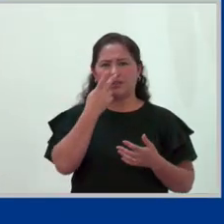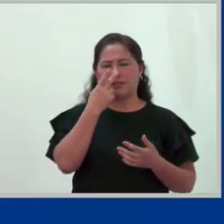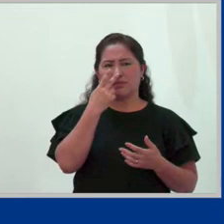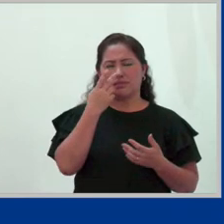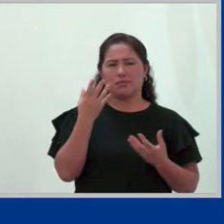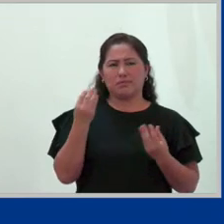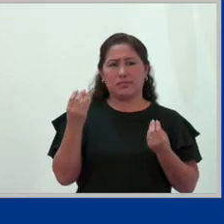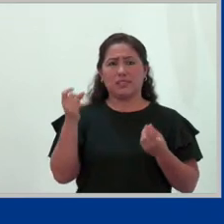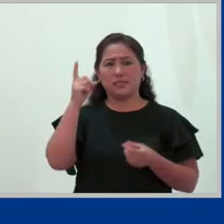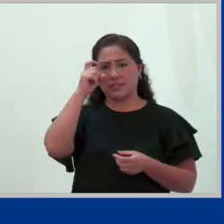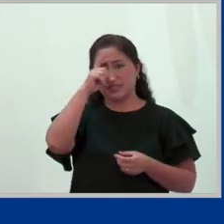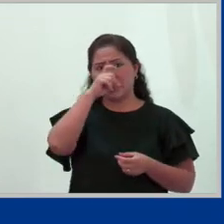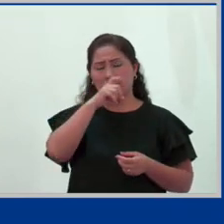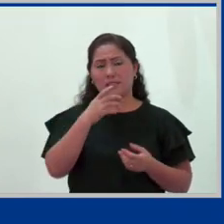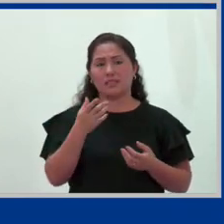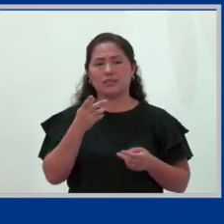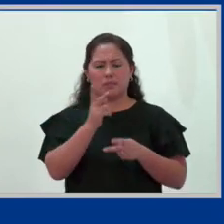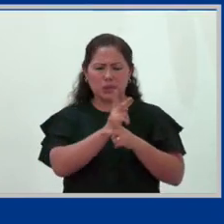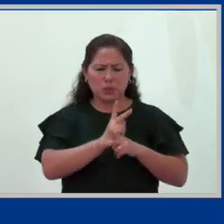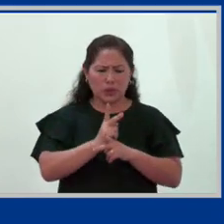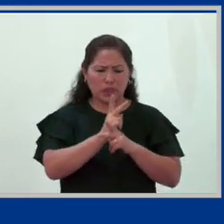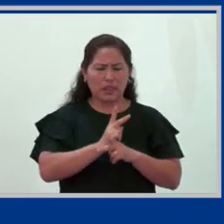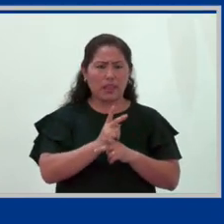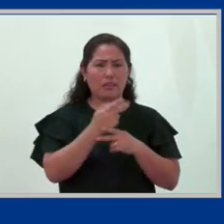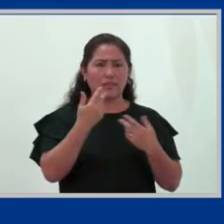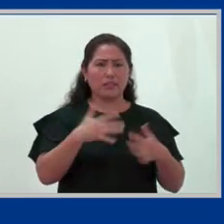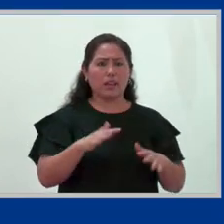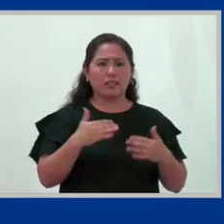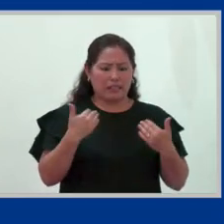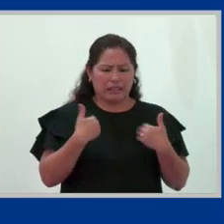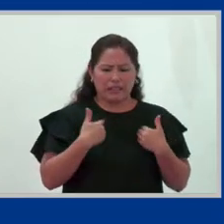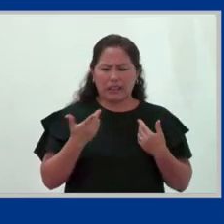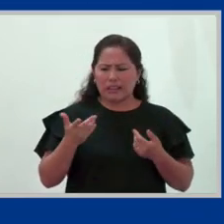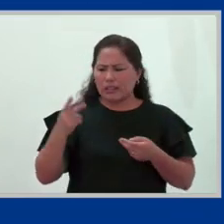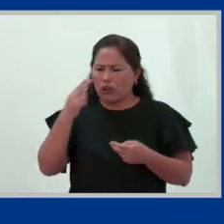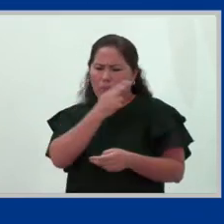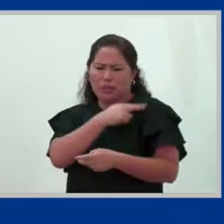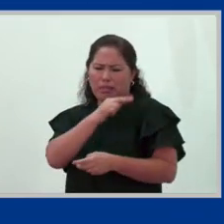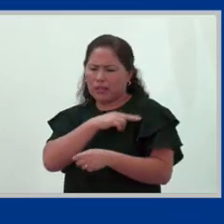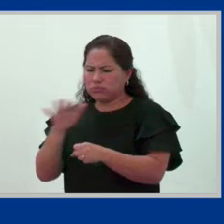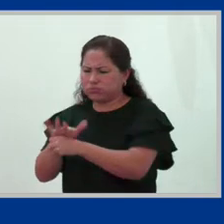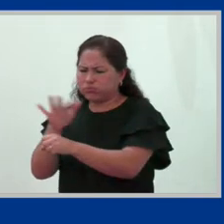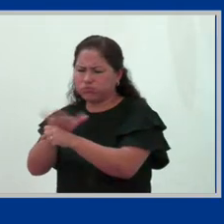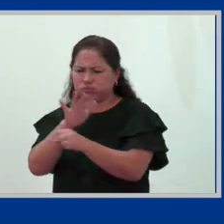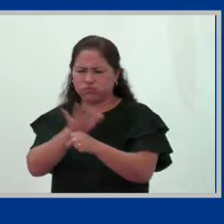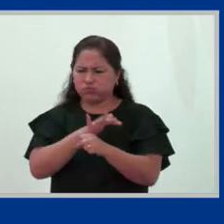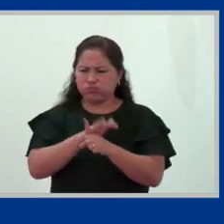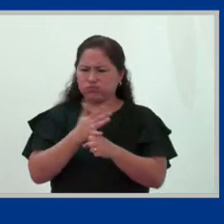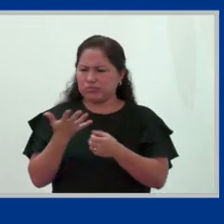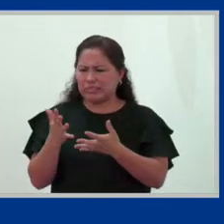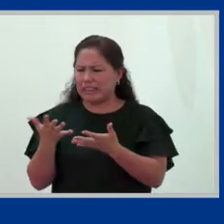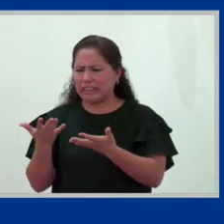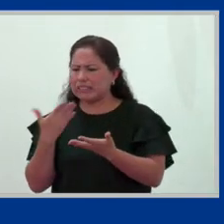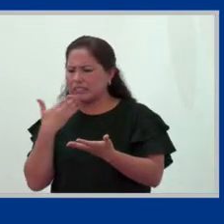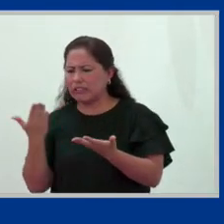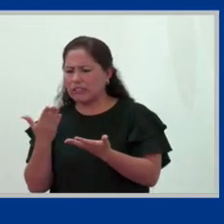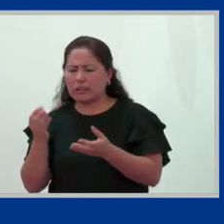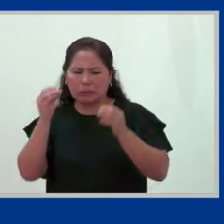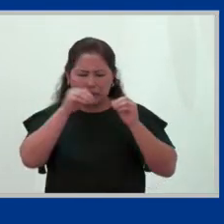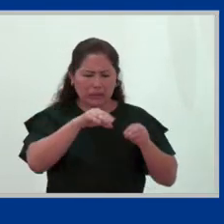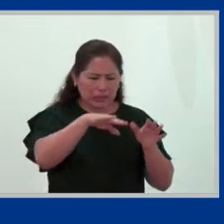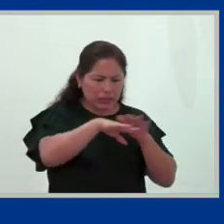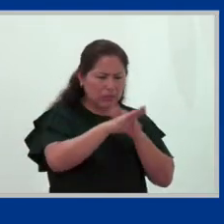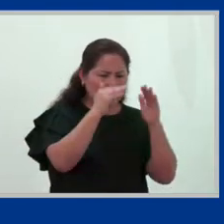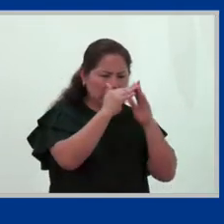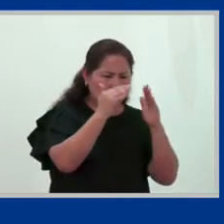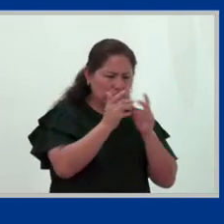piel. Y esos cuidados, cuando ya no había ni siquiera espacio en hospitales, en clínicas, pues se hacía en casa. Y